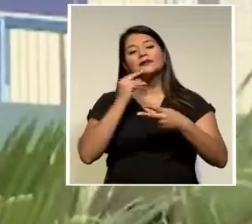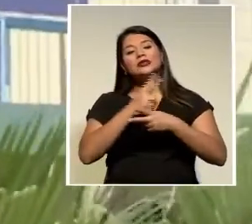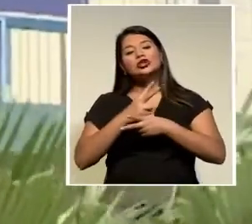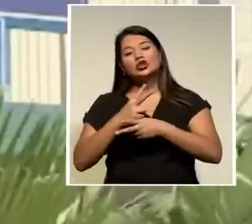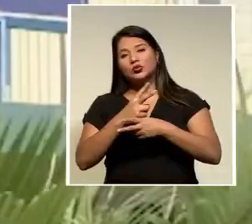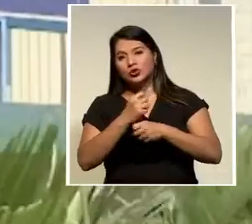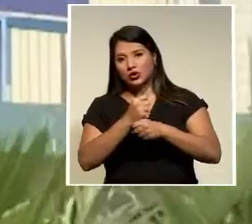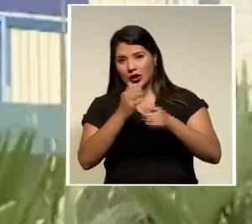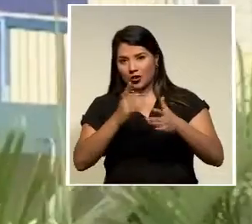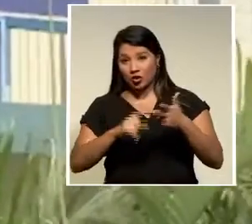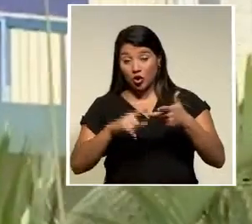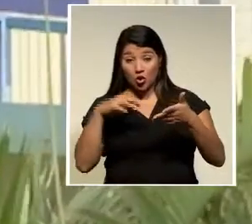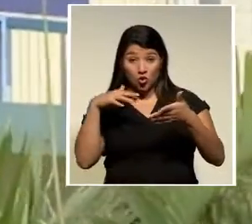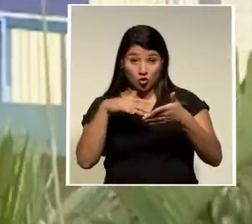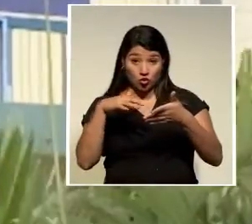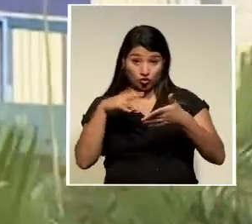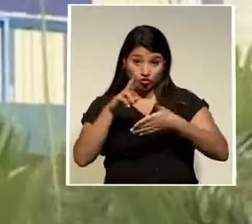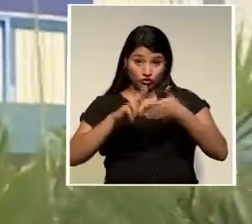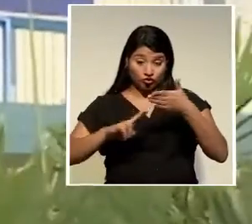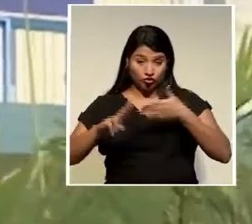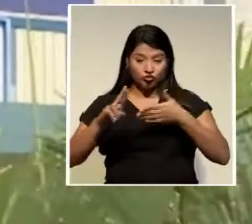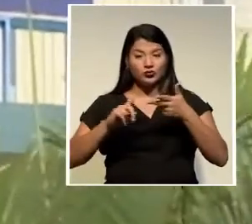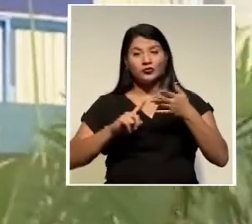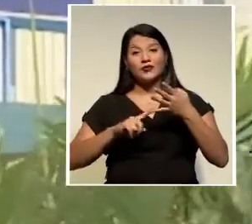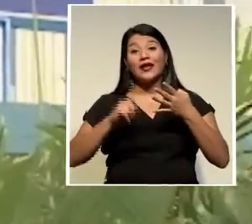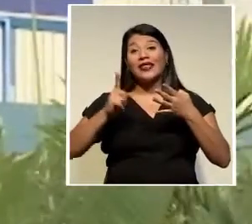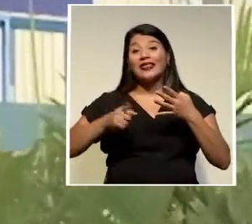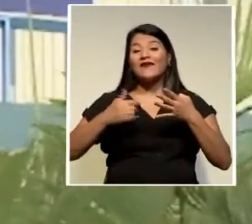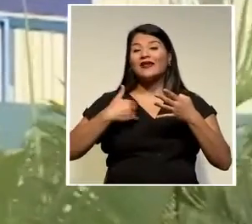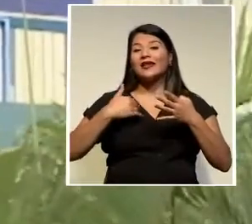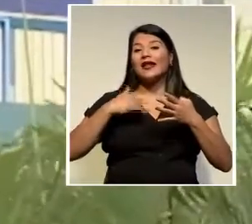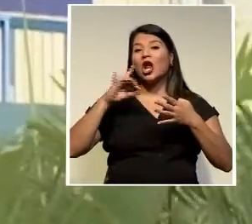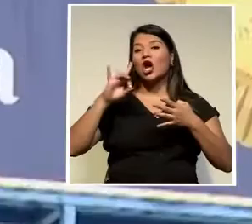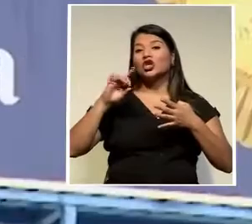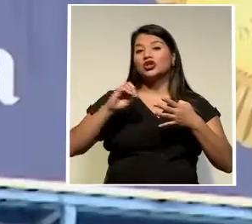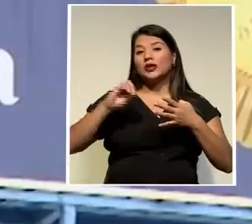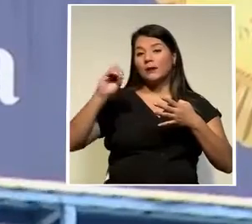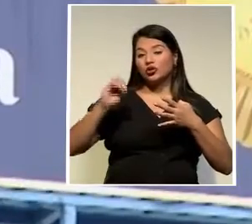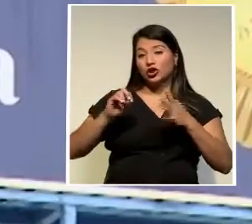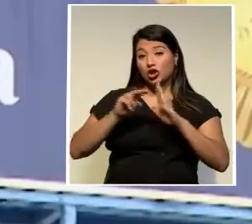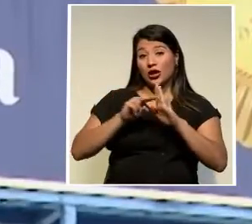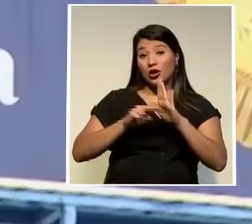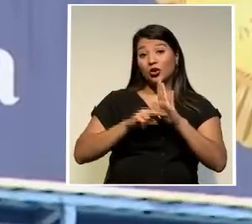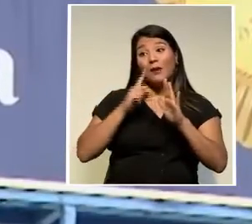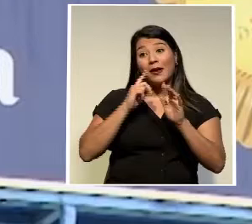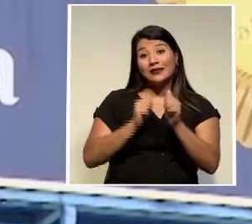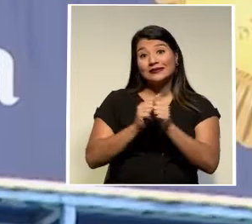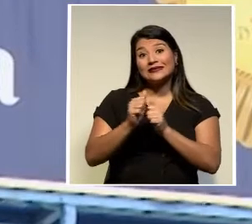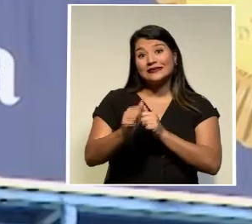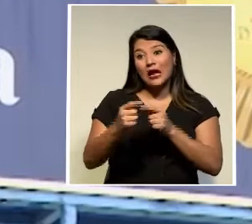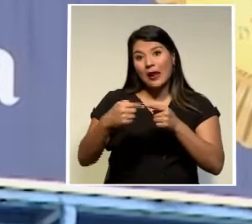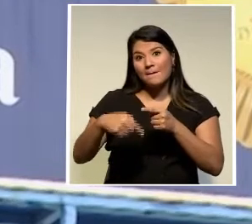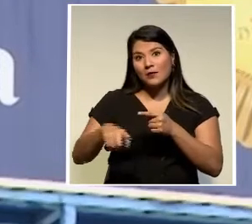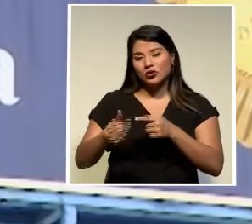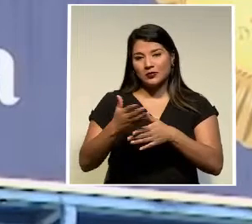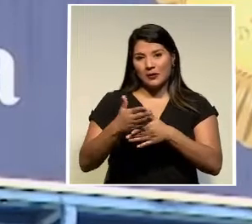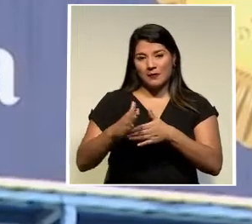estudios universitarios complementarios deberán tener como mínimo 80% de la nota para avanzar a la siguiente etapa